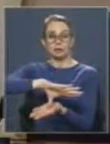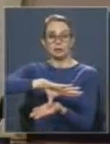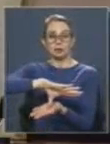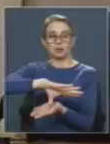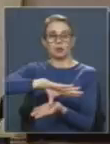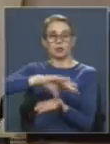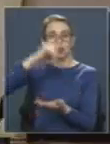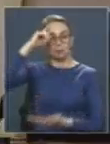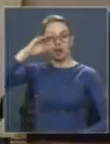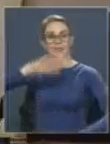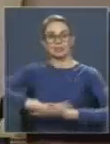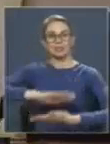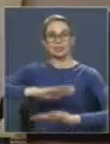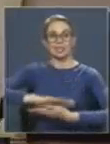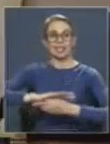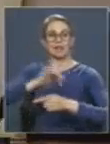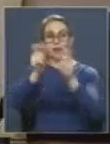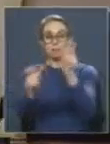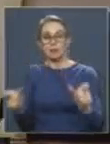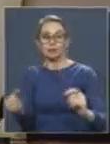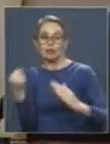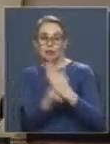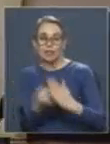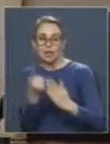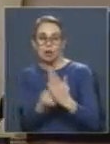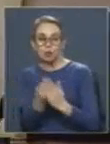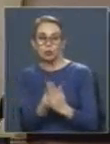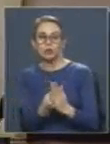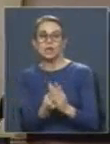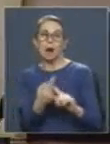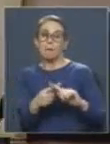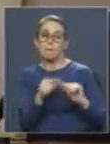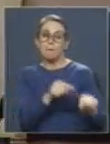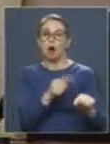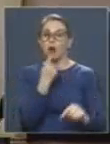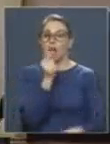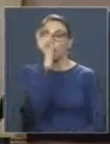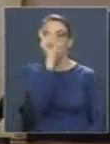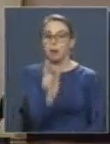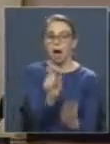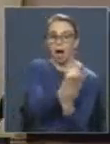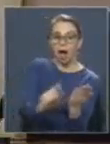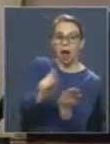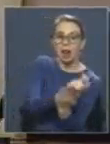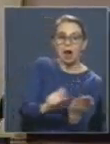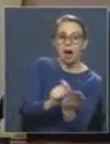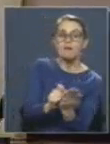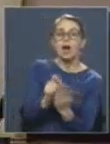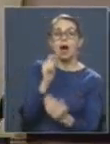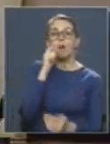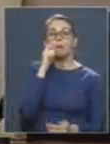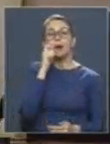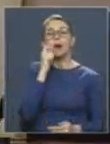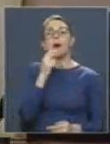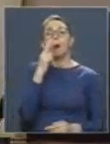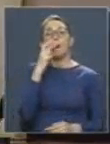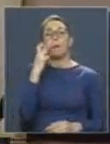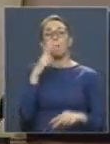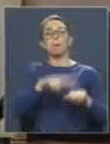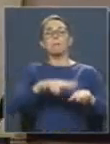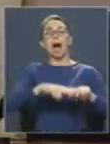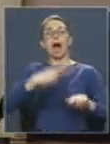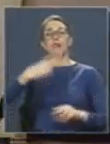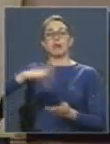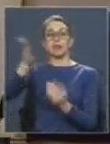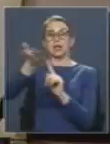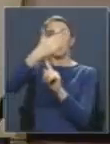para celebrar a estos guerreros de la palabra, como verdaderos padres de la patria, y también, ¿por qué